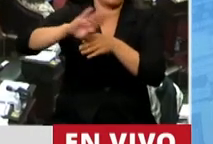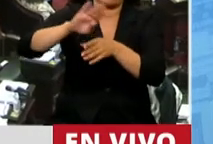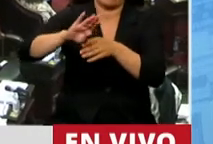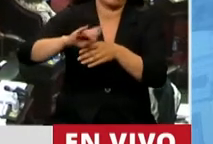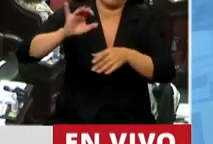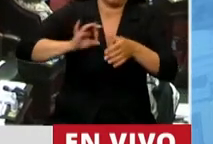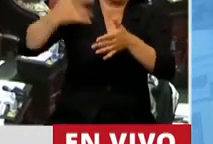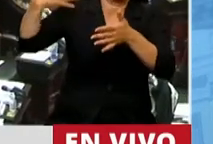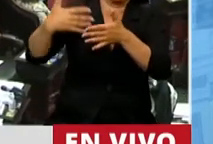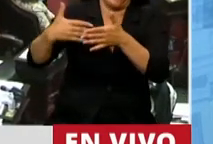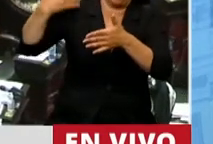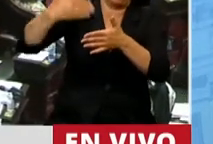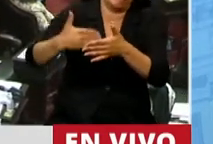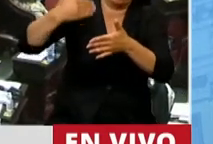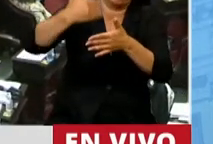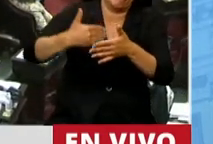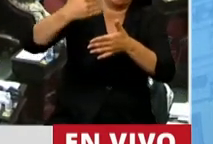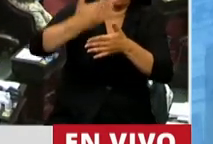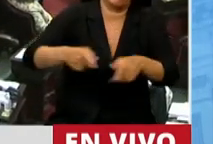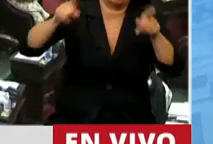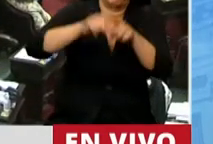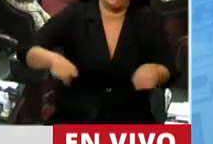a lo largo de nuestra historia.